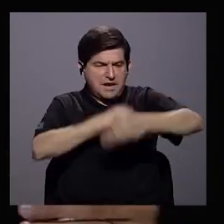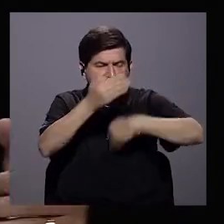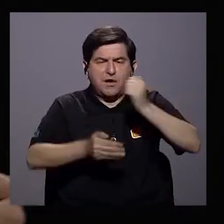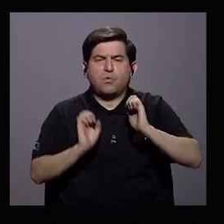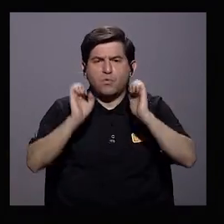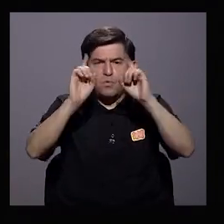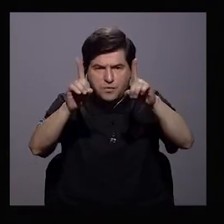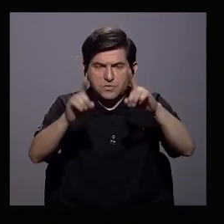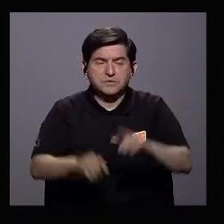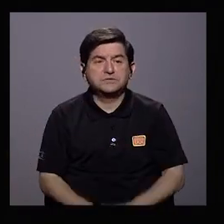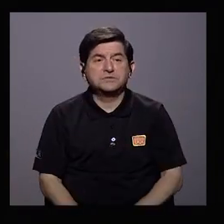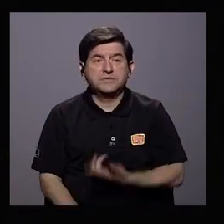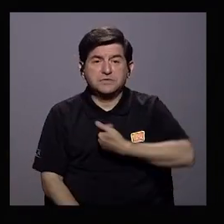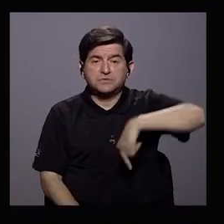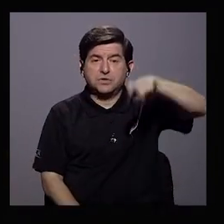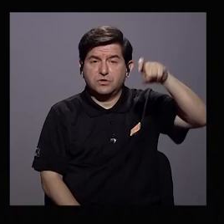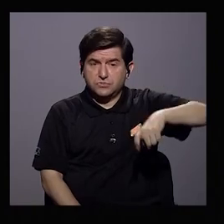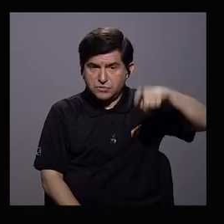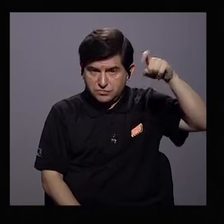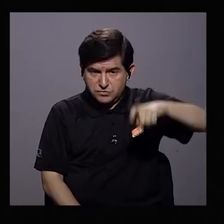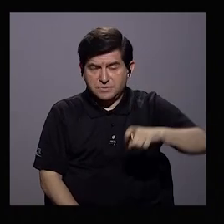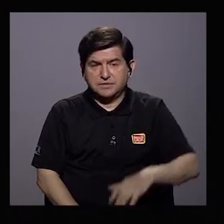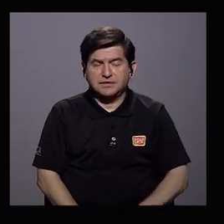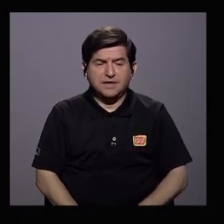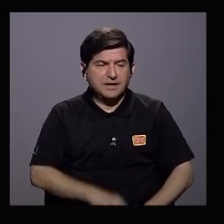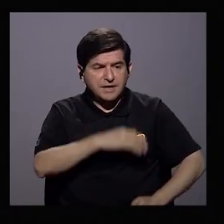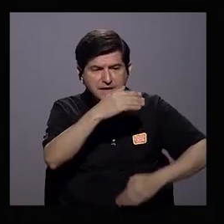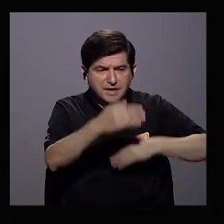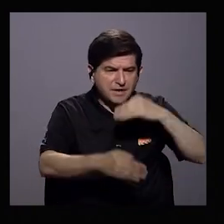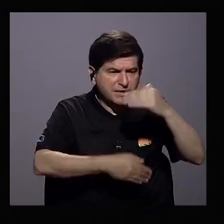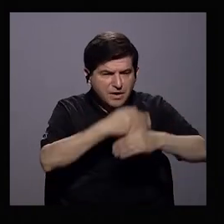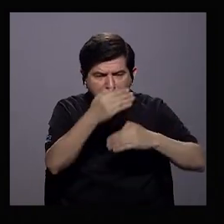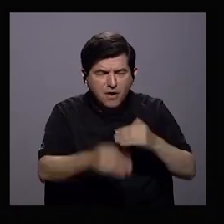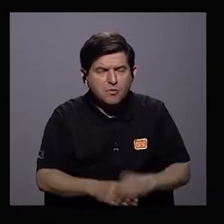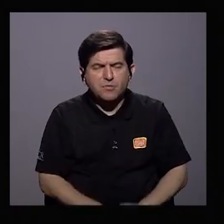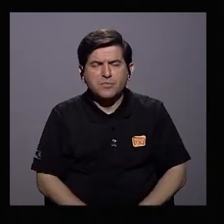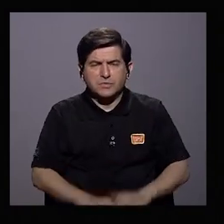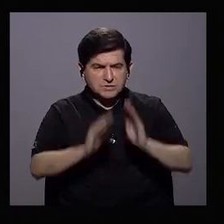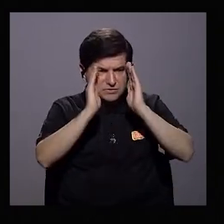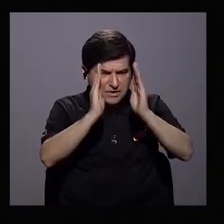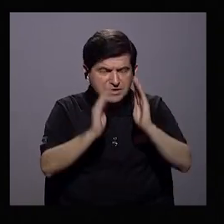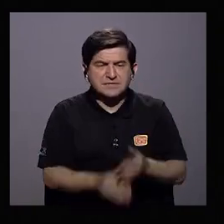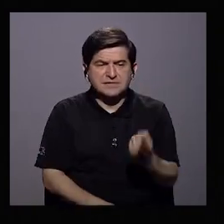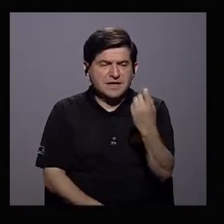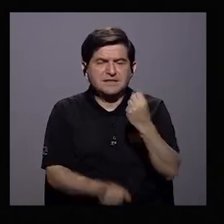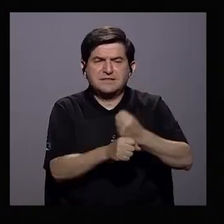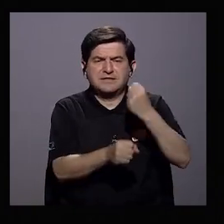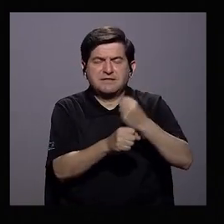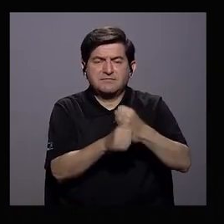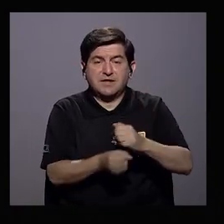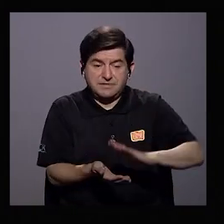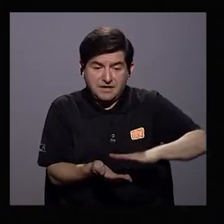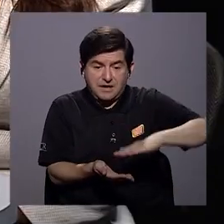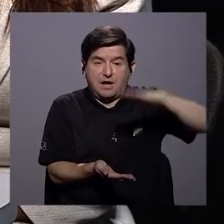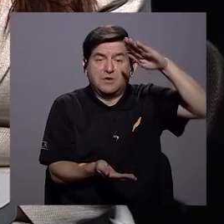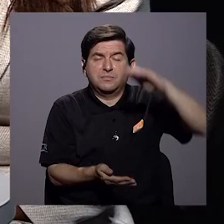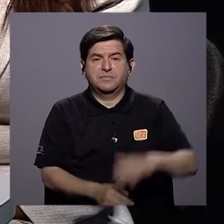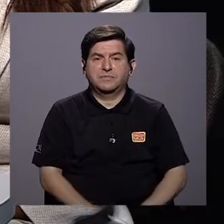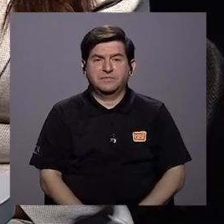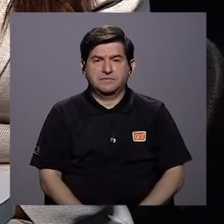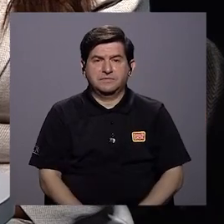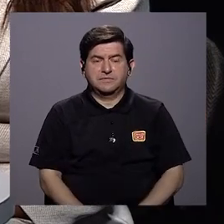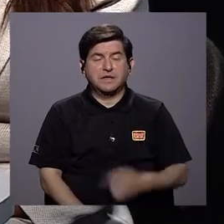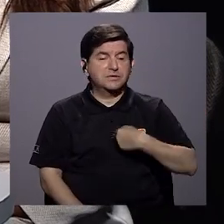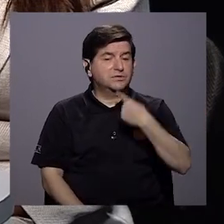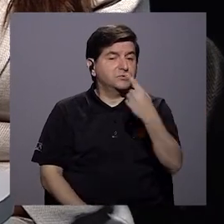educativo y que tenemos un proceso de desempleo que parece que podría ir en un momento? Estamos